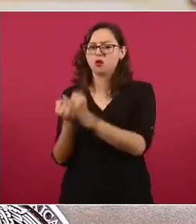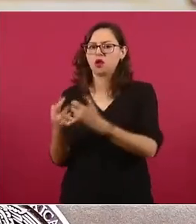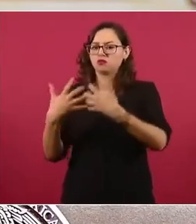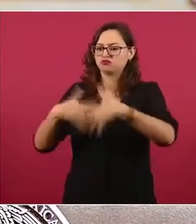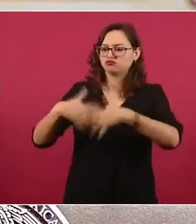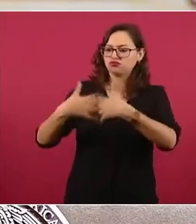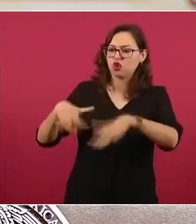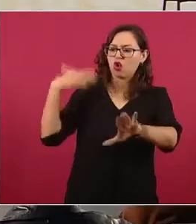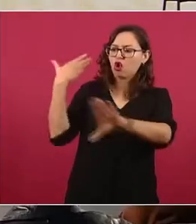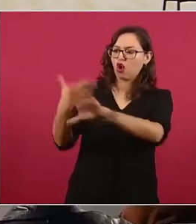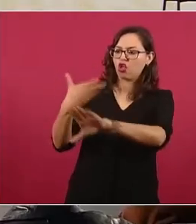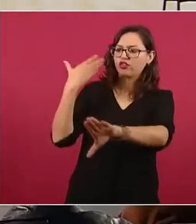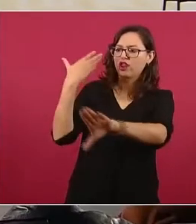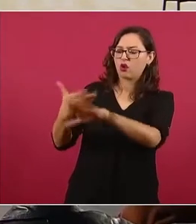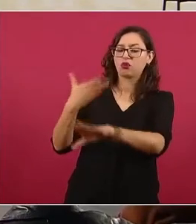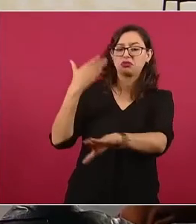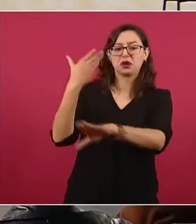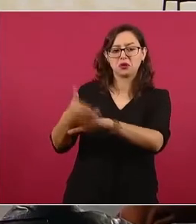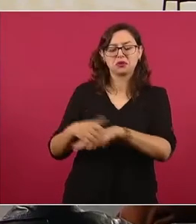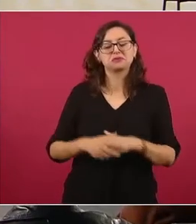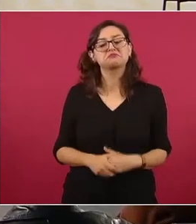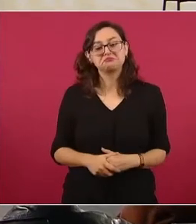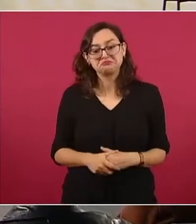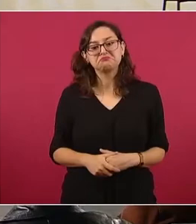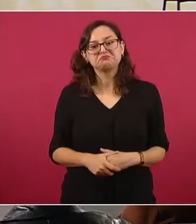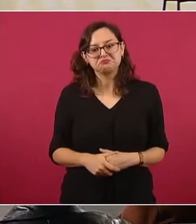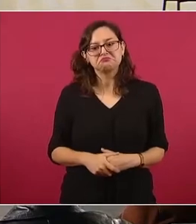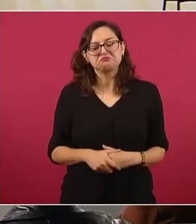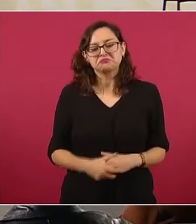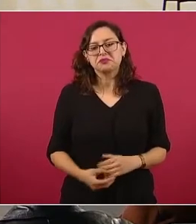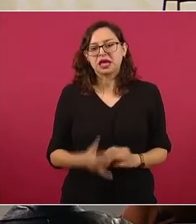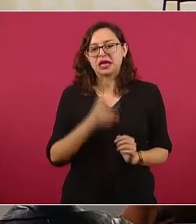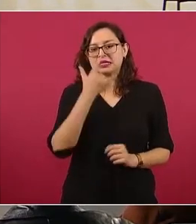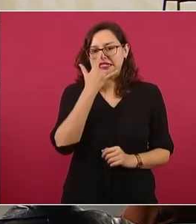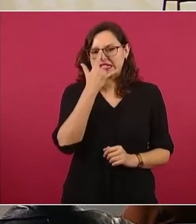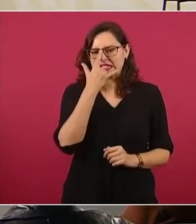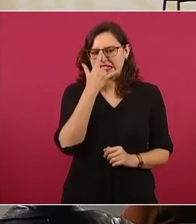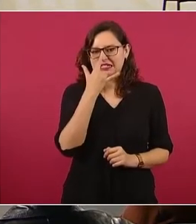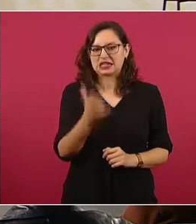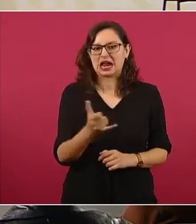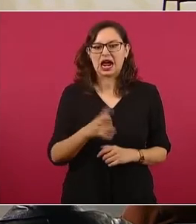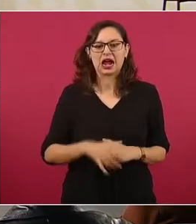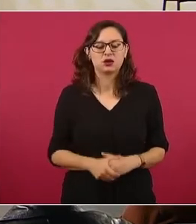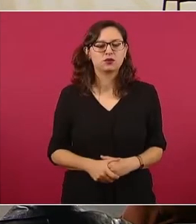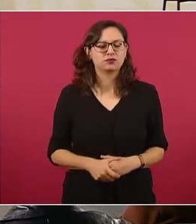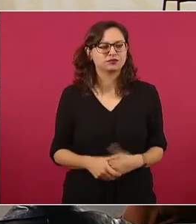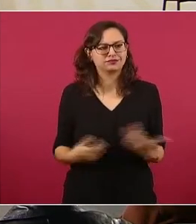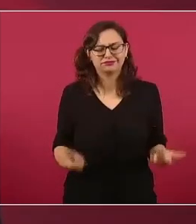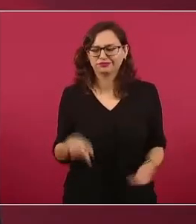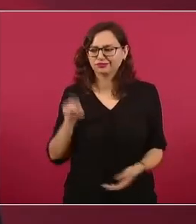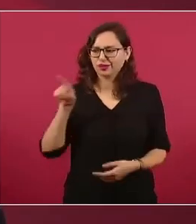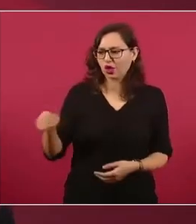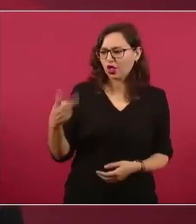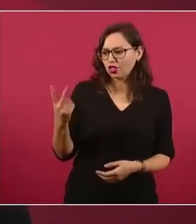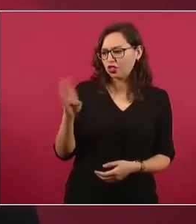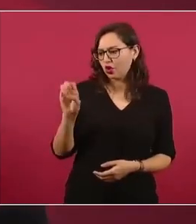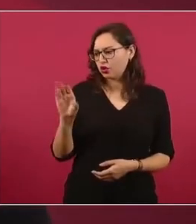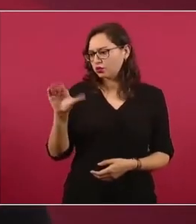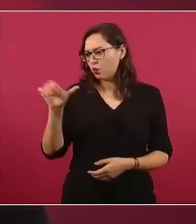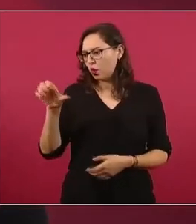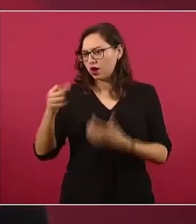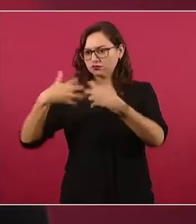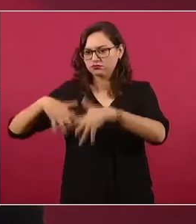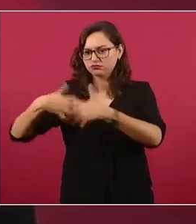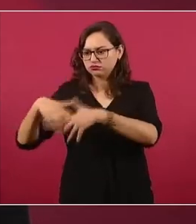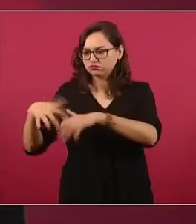Siguiente, por favor. Es curioso. A la oposición le molesta tanto la construcción de la refinería Dos